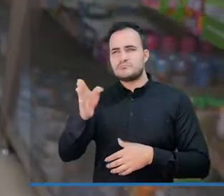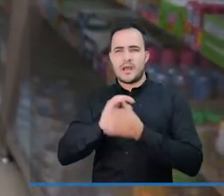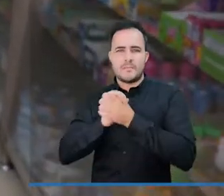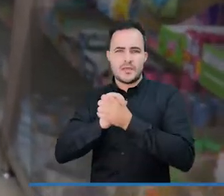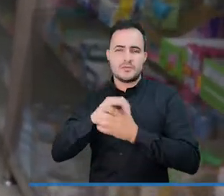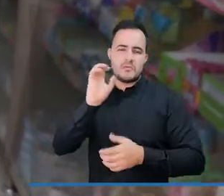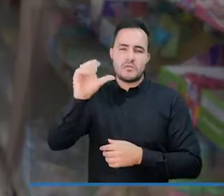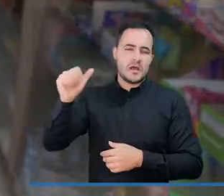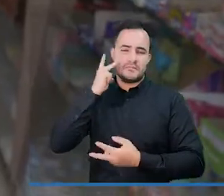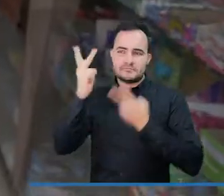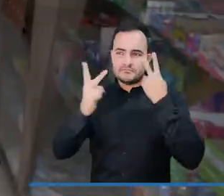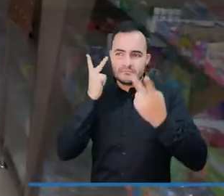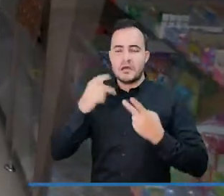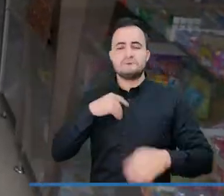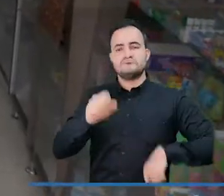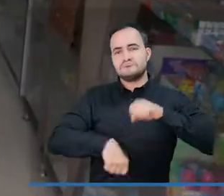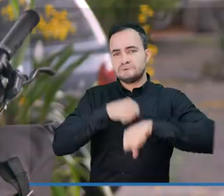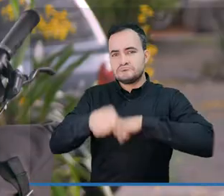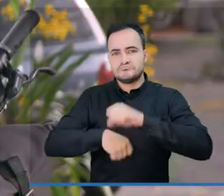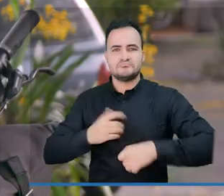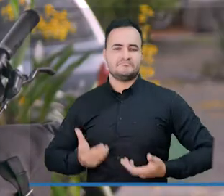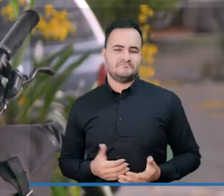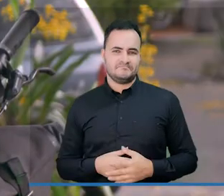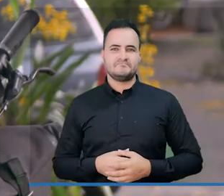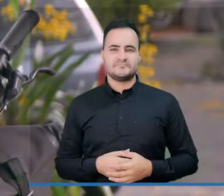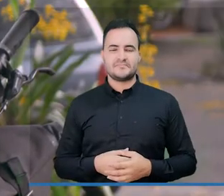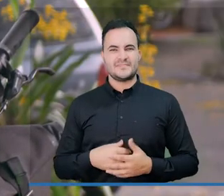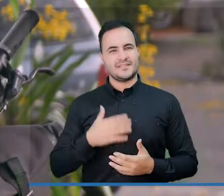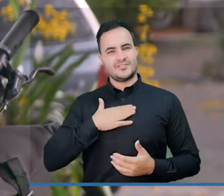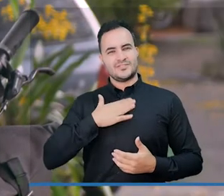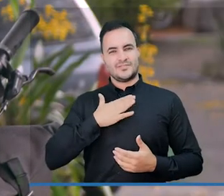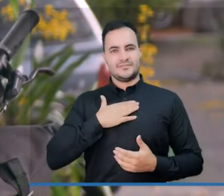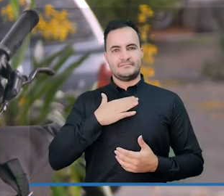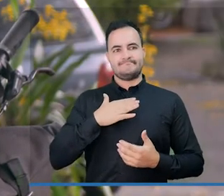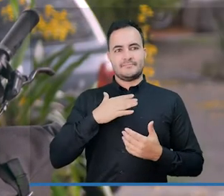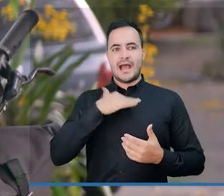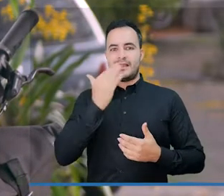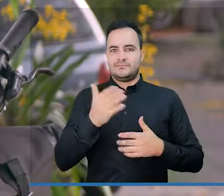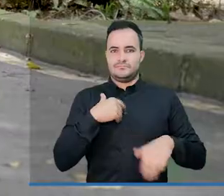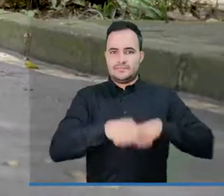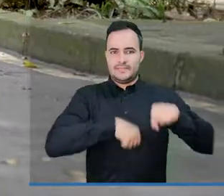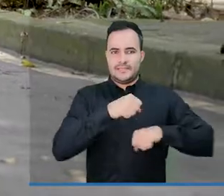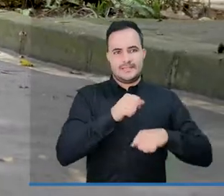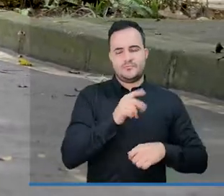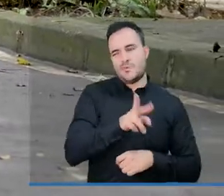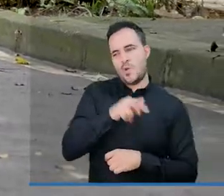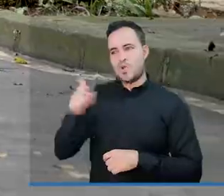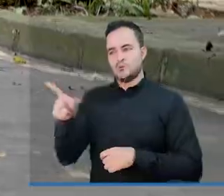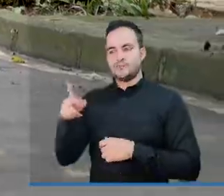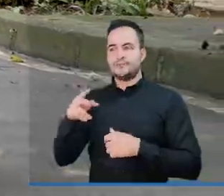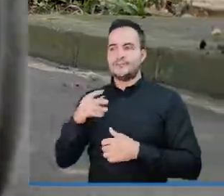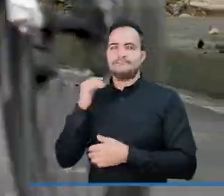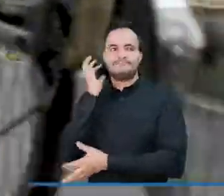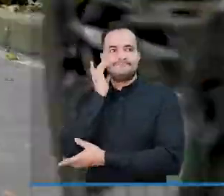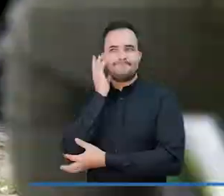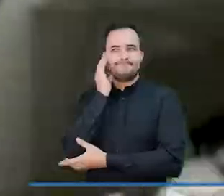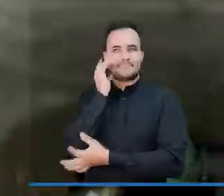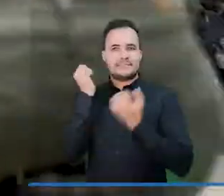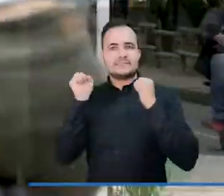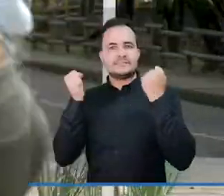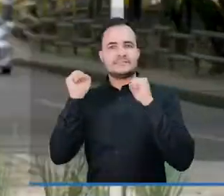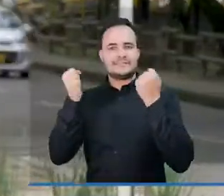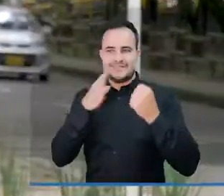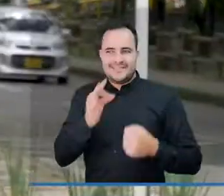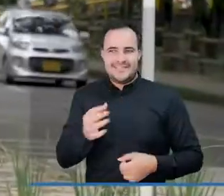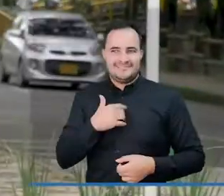amigo o alguna amiga. Cuando tengo que usar otros medios de transporte, me siento como frustrada. No me